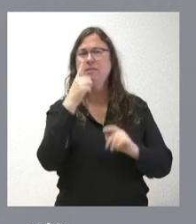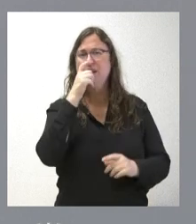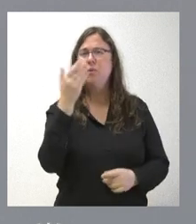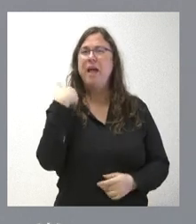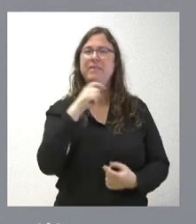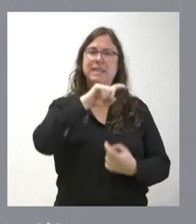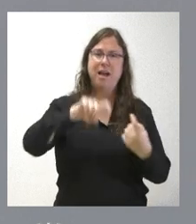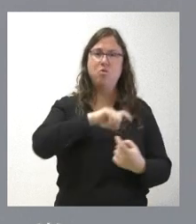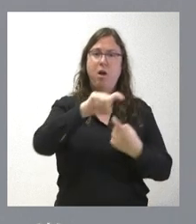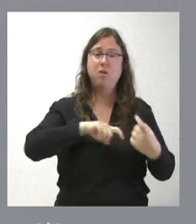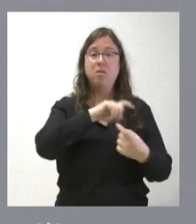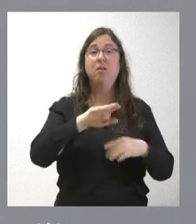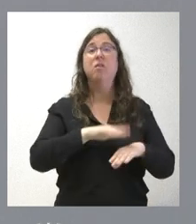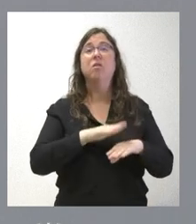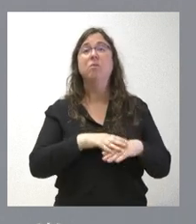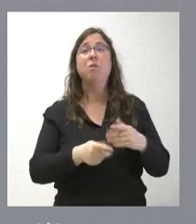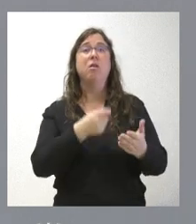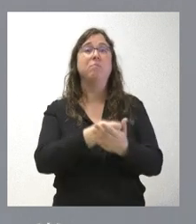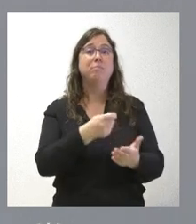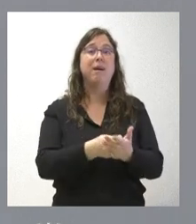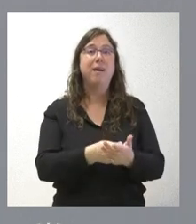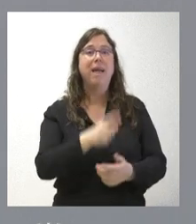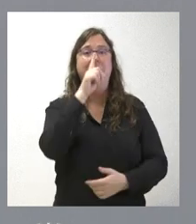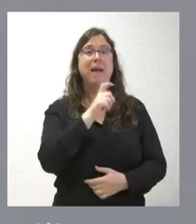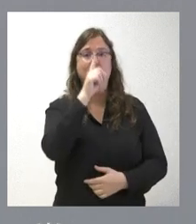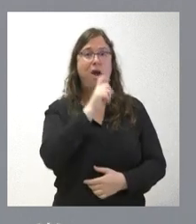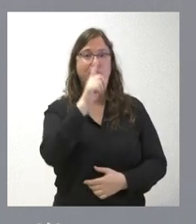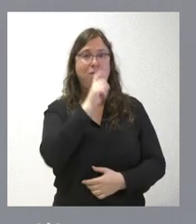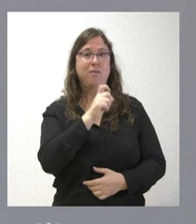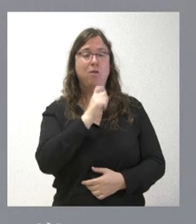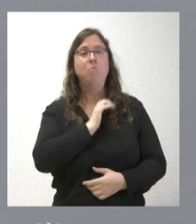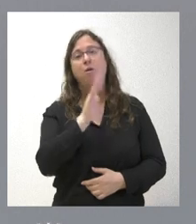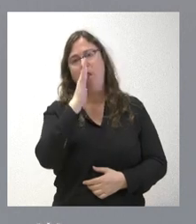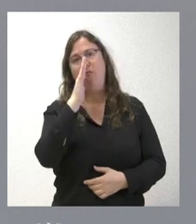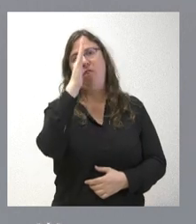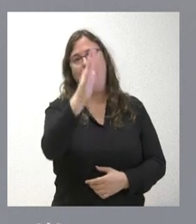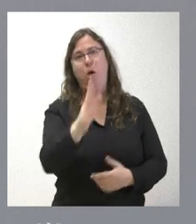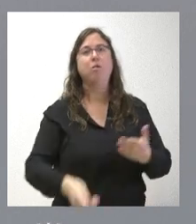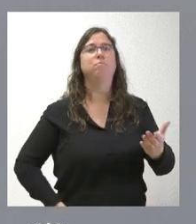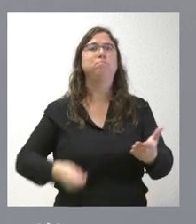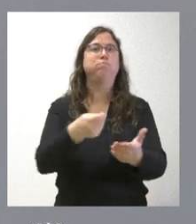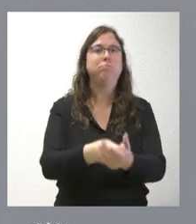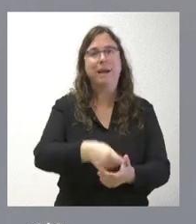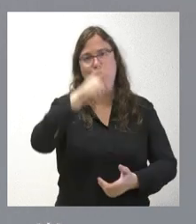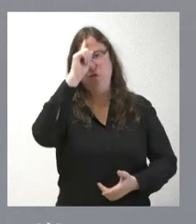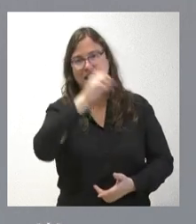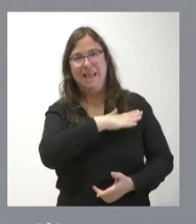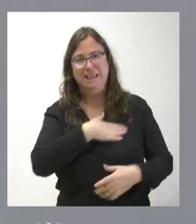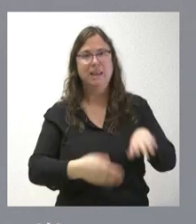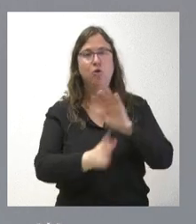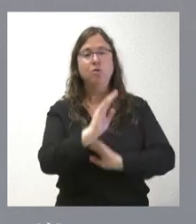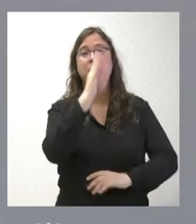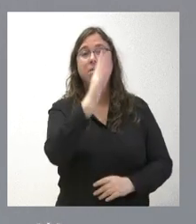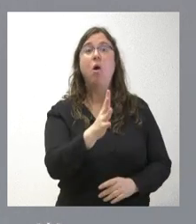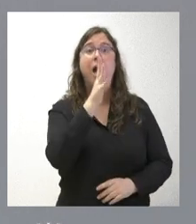anual. ¿Por qué? Pues porque como la persona tiene que pagar la licencia, la sacaba todos los años porque no íbamos a cobrarle cinco años de golpe sin saber si iba a querer estar cinco años pagando la